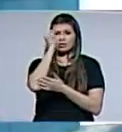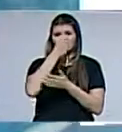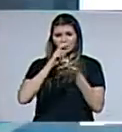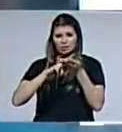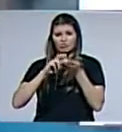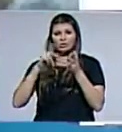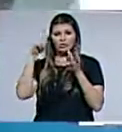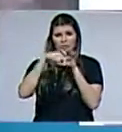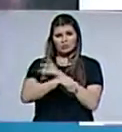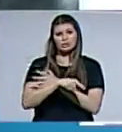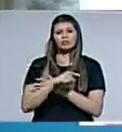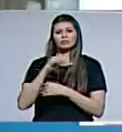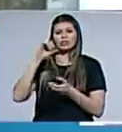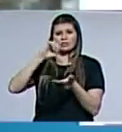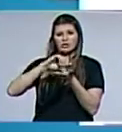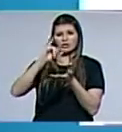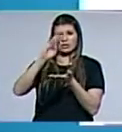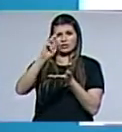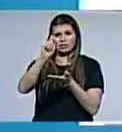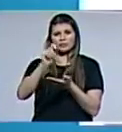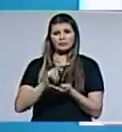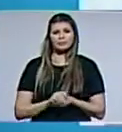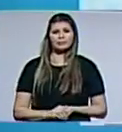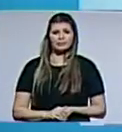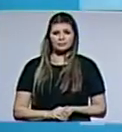Facultad de Teología, sede IBA.